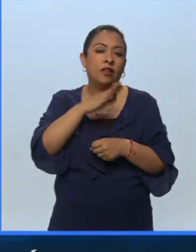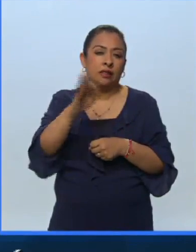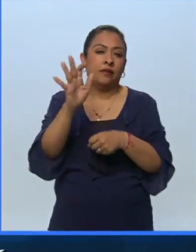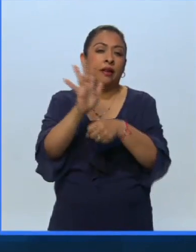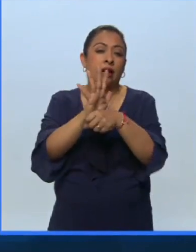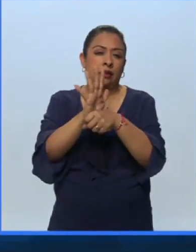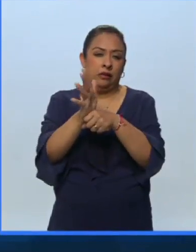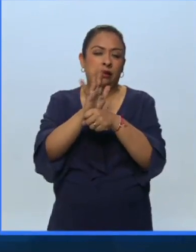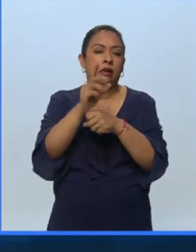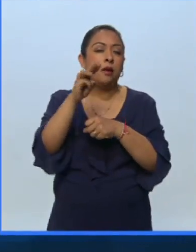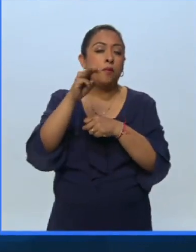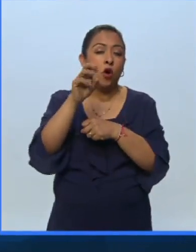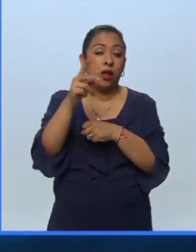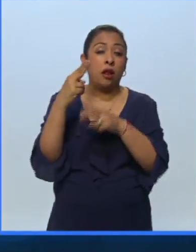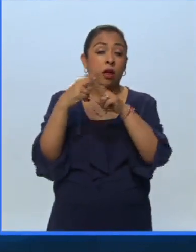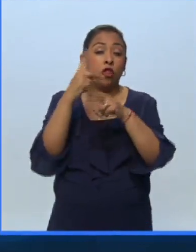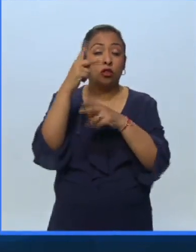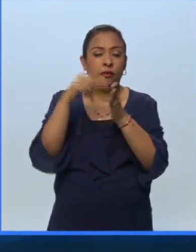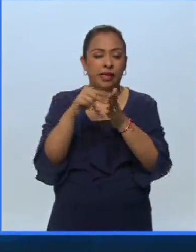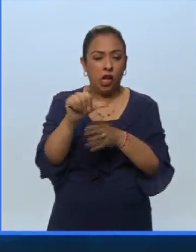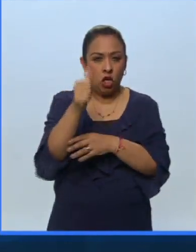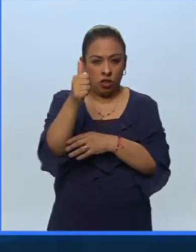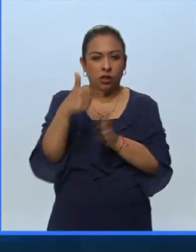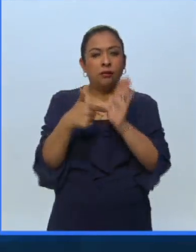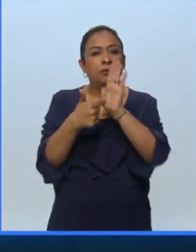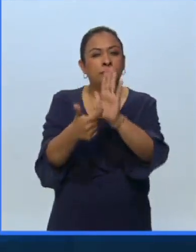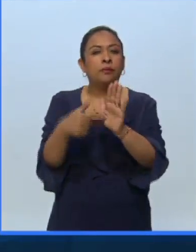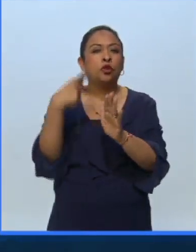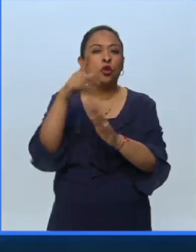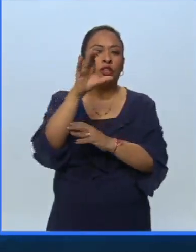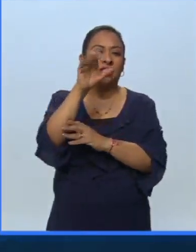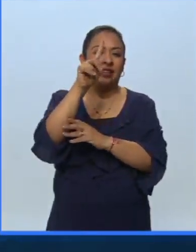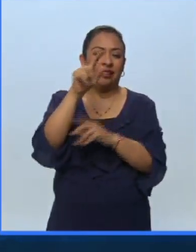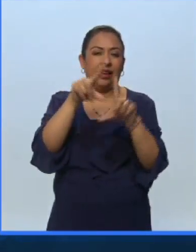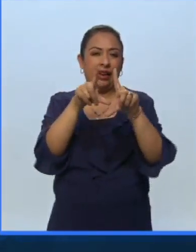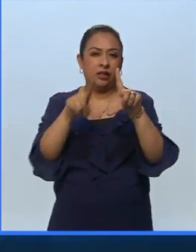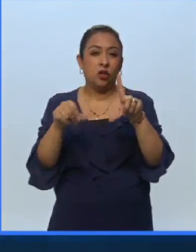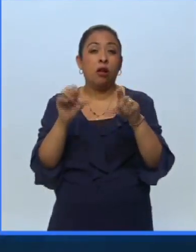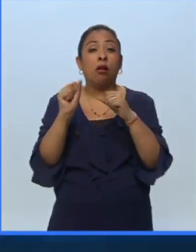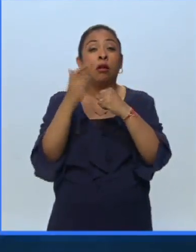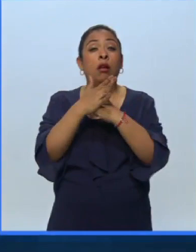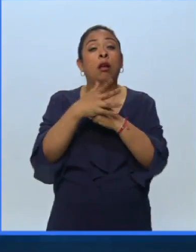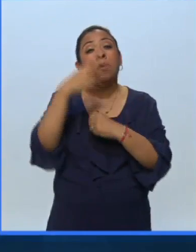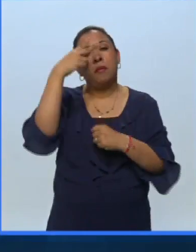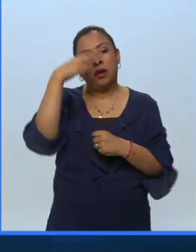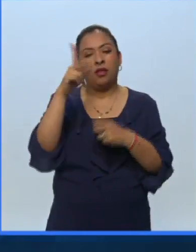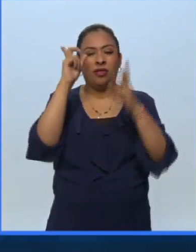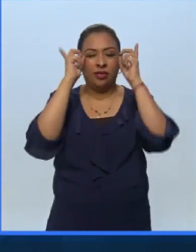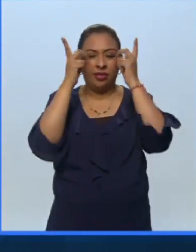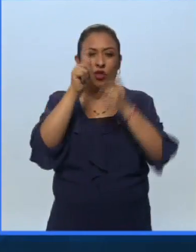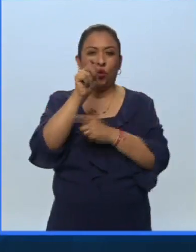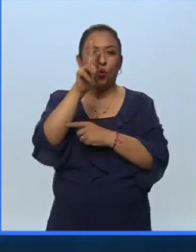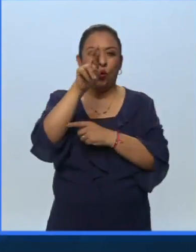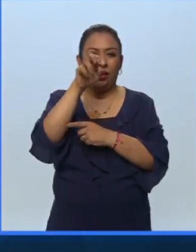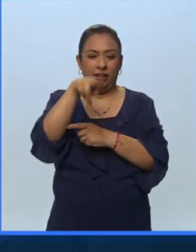2011 con una retrospectiva presentada por la Cineteca Nacional que incluyó el estreno en México de El Caballo de Turín